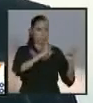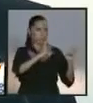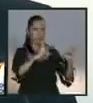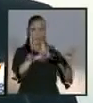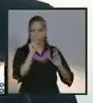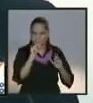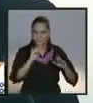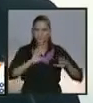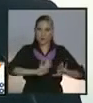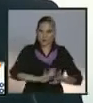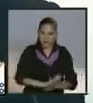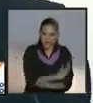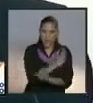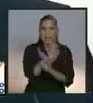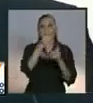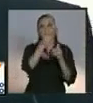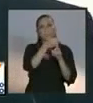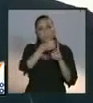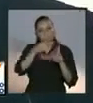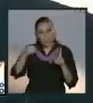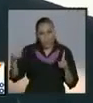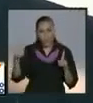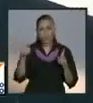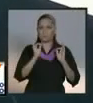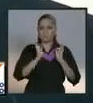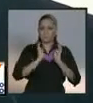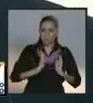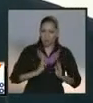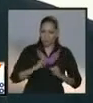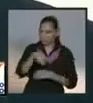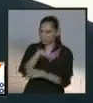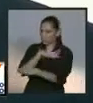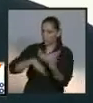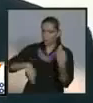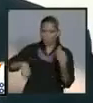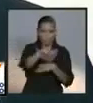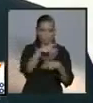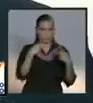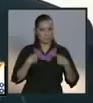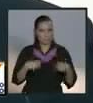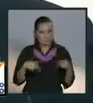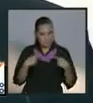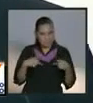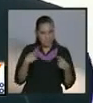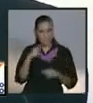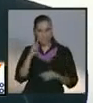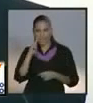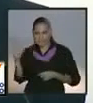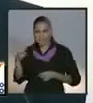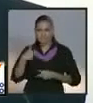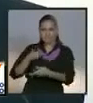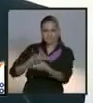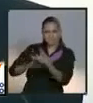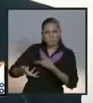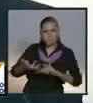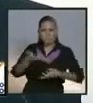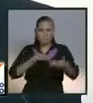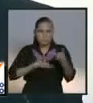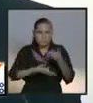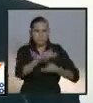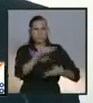Un cambio que vamos a hacer entre todos. Convenciendo, persuadiendo. Para que